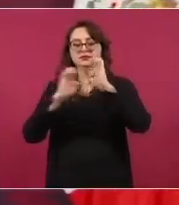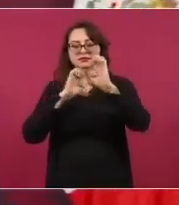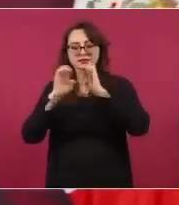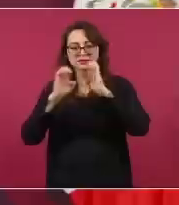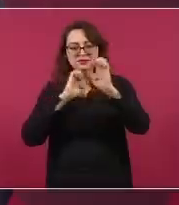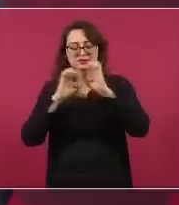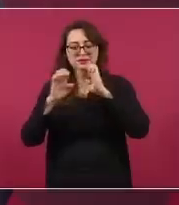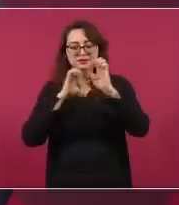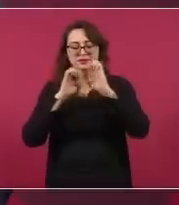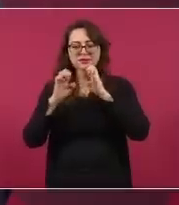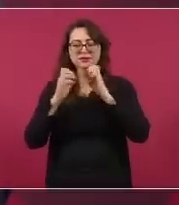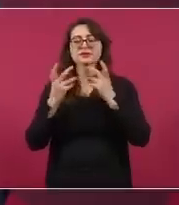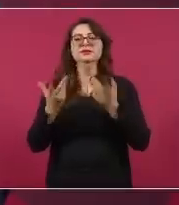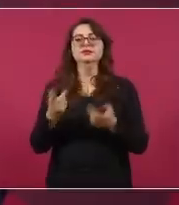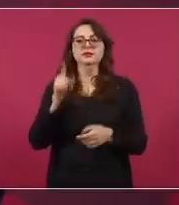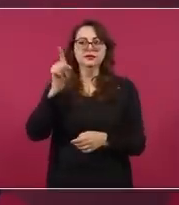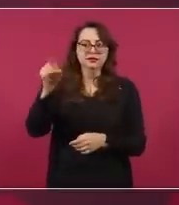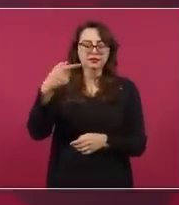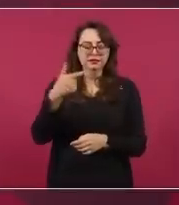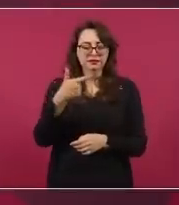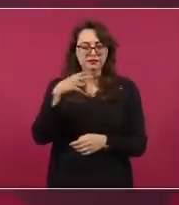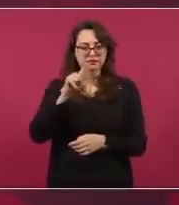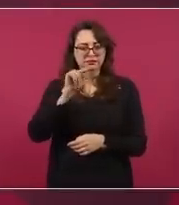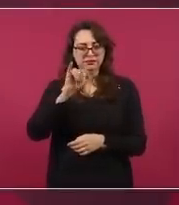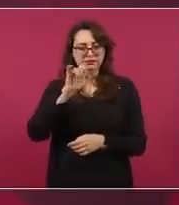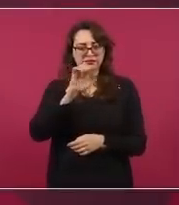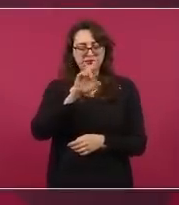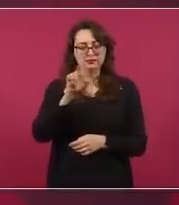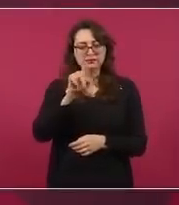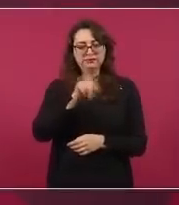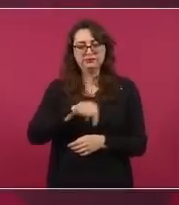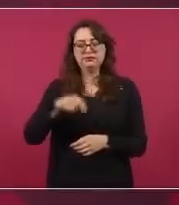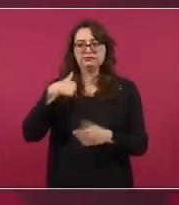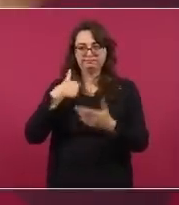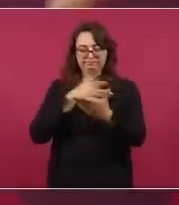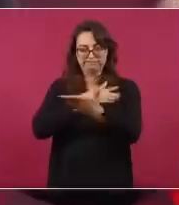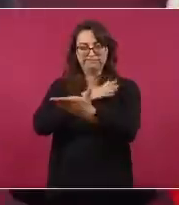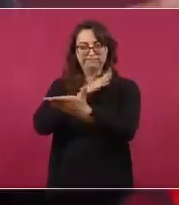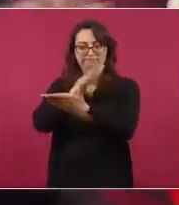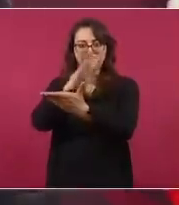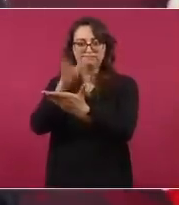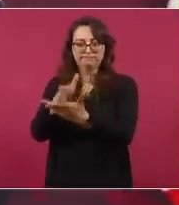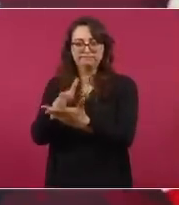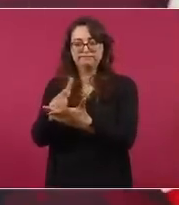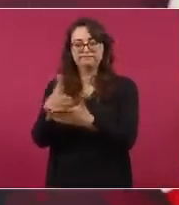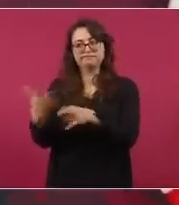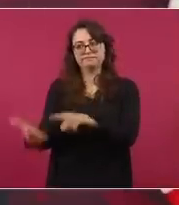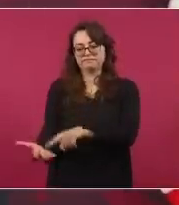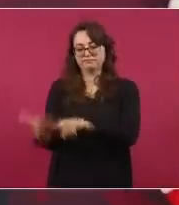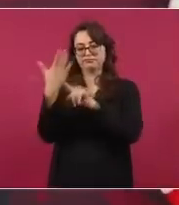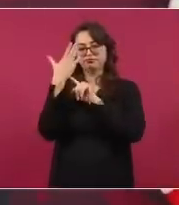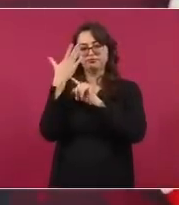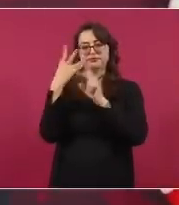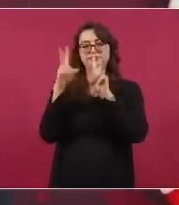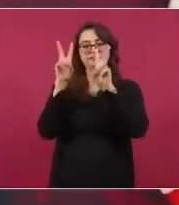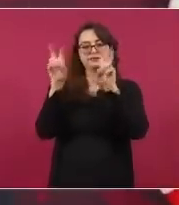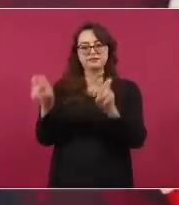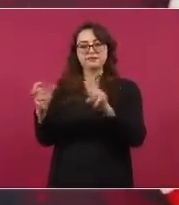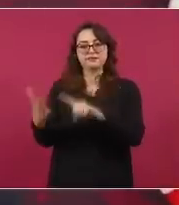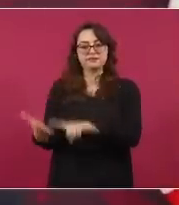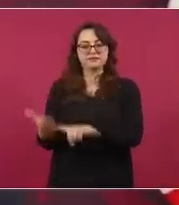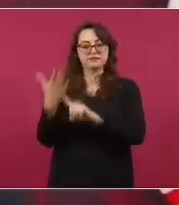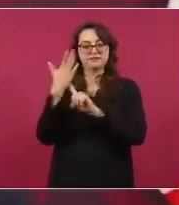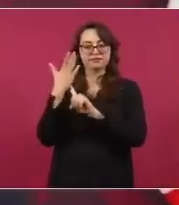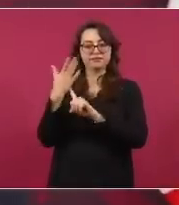y voy a la entrevista con Gutiérrez Bidó y sale el tema. Un